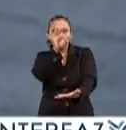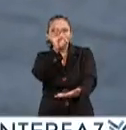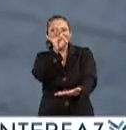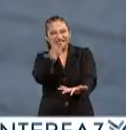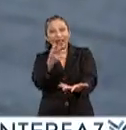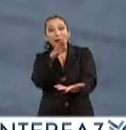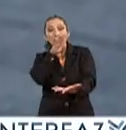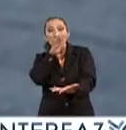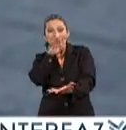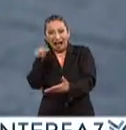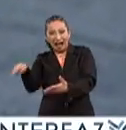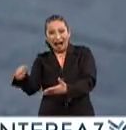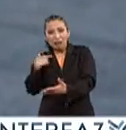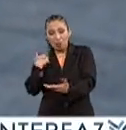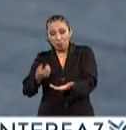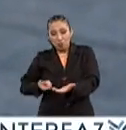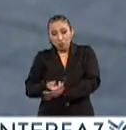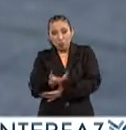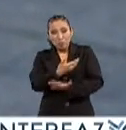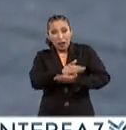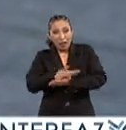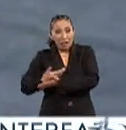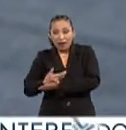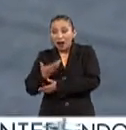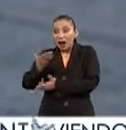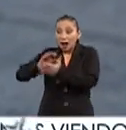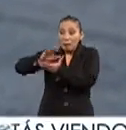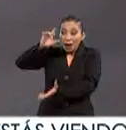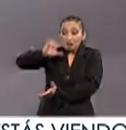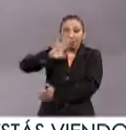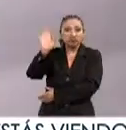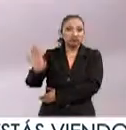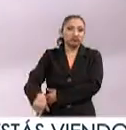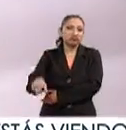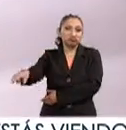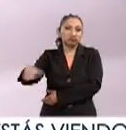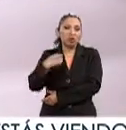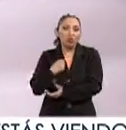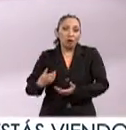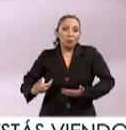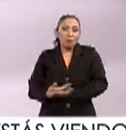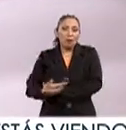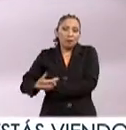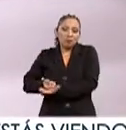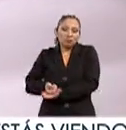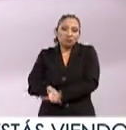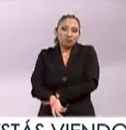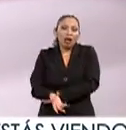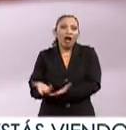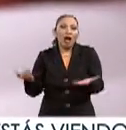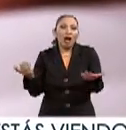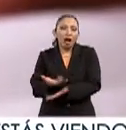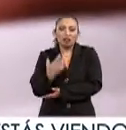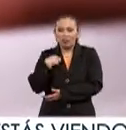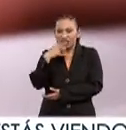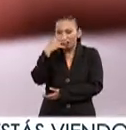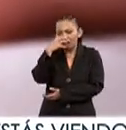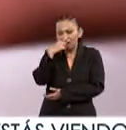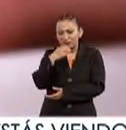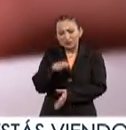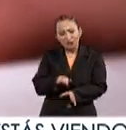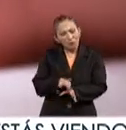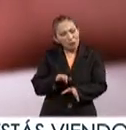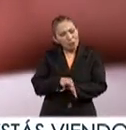las madres que daban a luz había un gran porcentaje que muchas fallecían en ese momento me parecía algo triste que